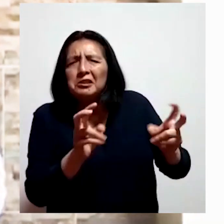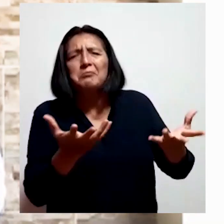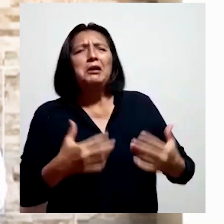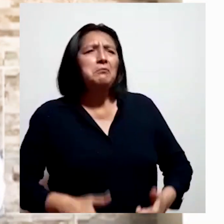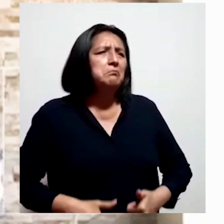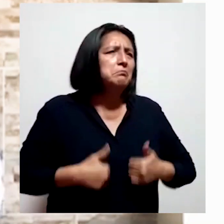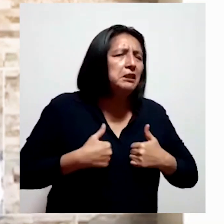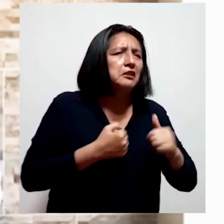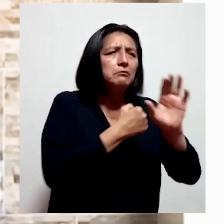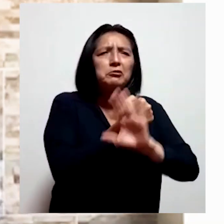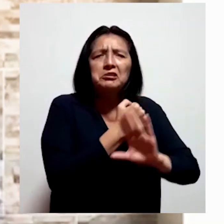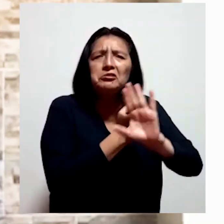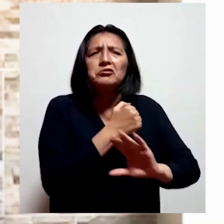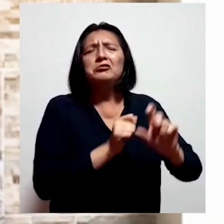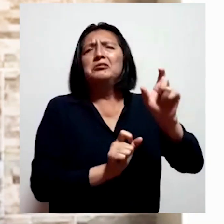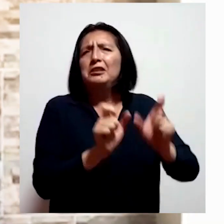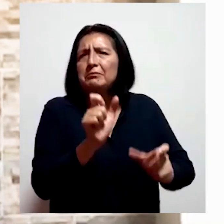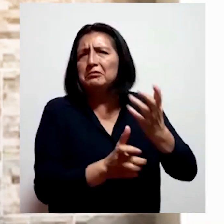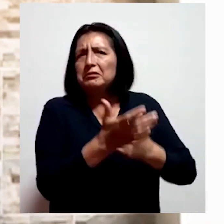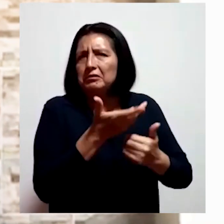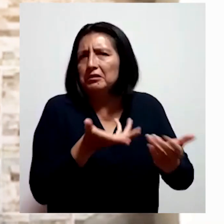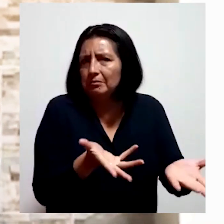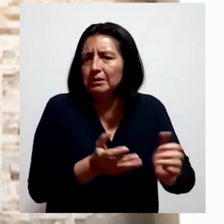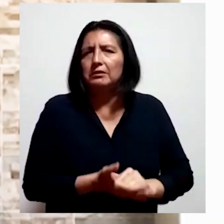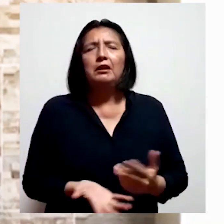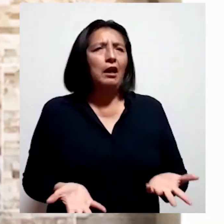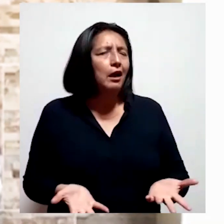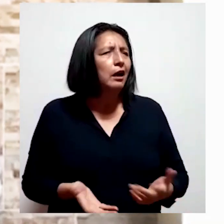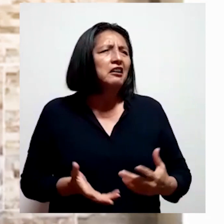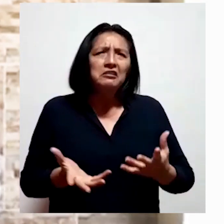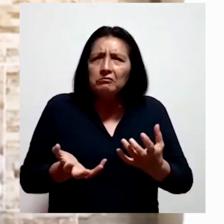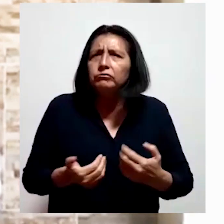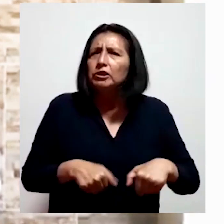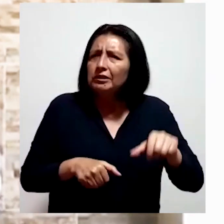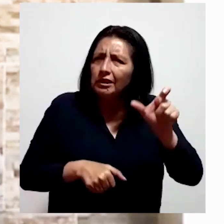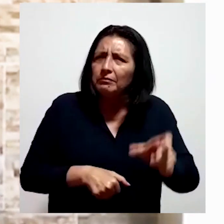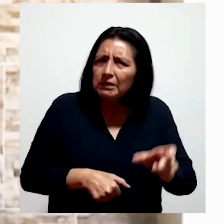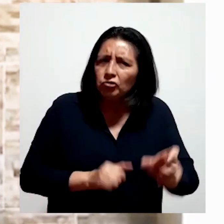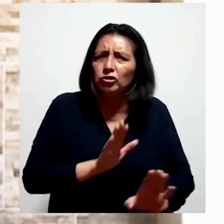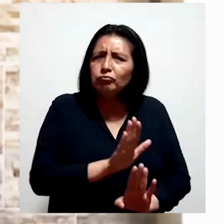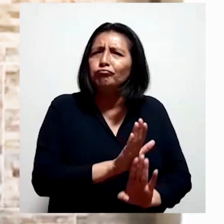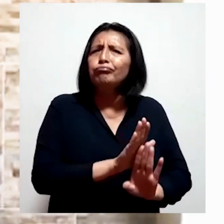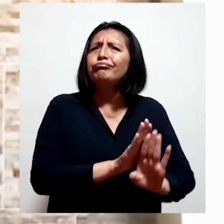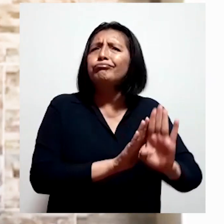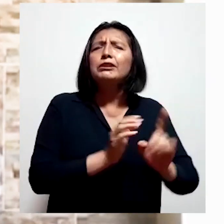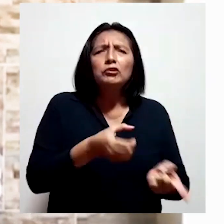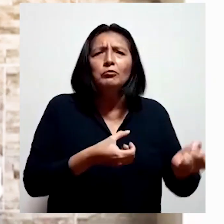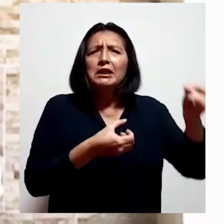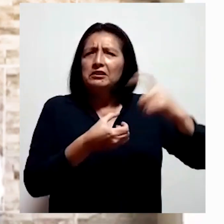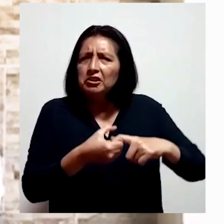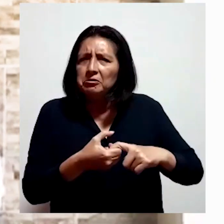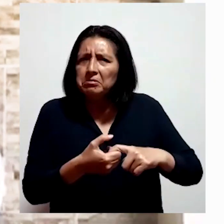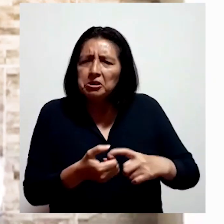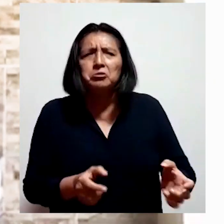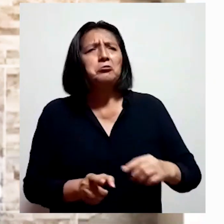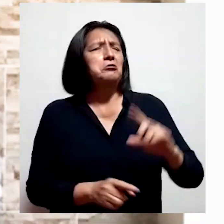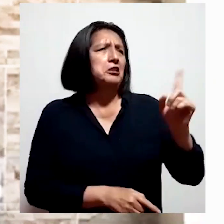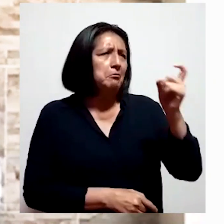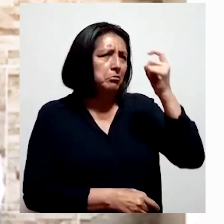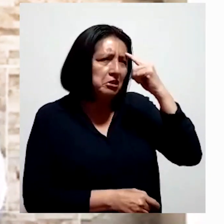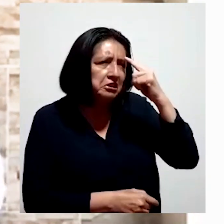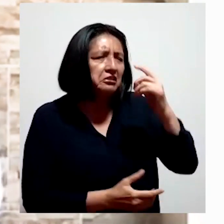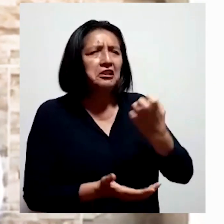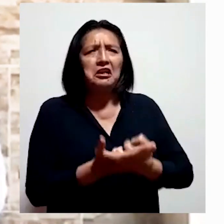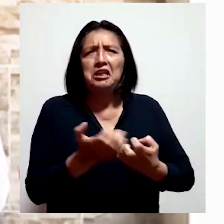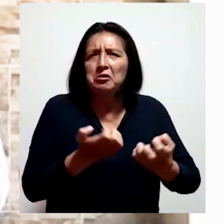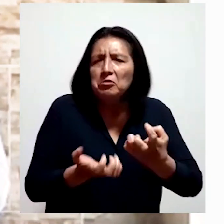aquello respecto a la vida y a la protección de los derechos de la persona con discapacidad. Esto es, busca el buen desarrollo de la persona y una participación efectiva en la